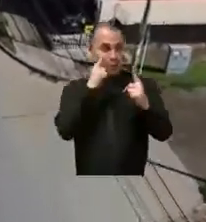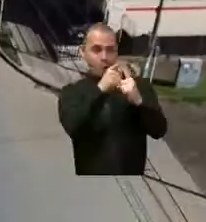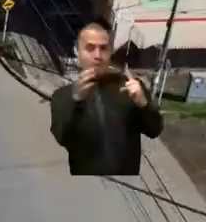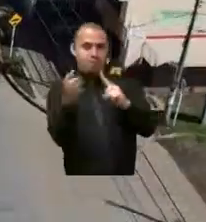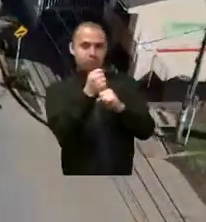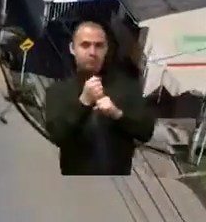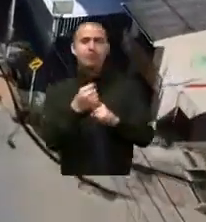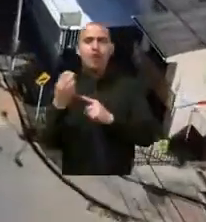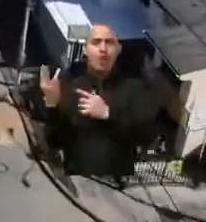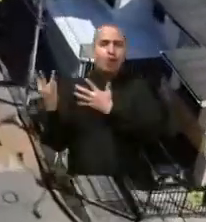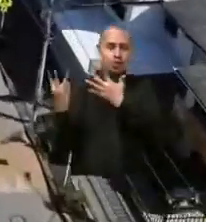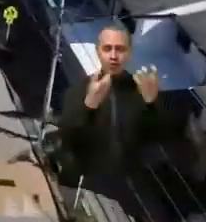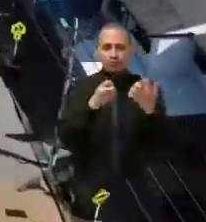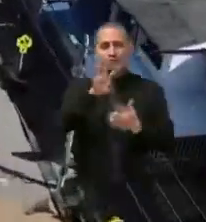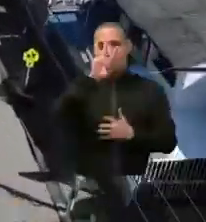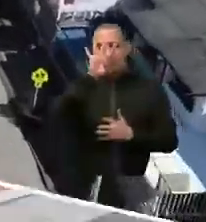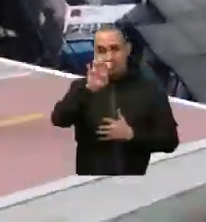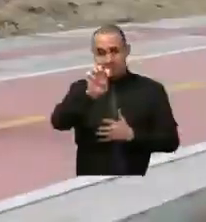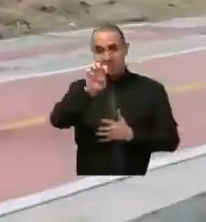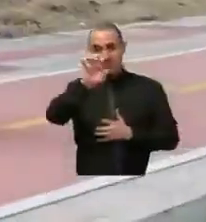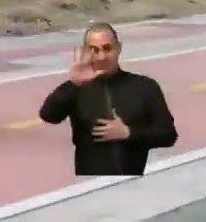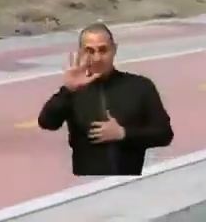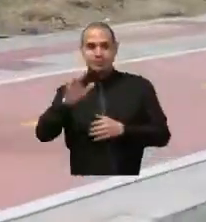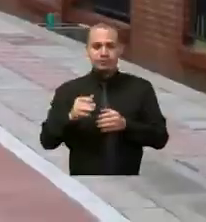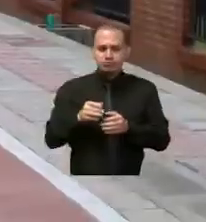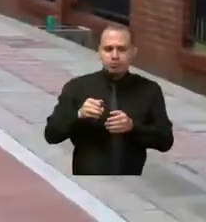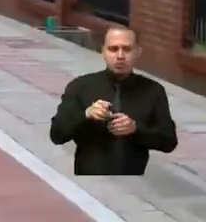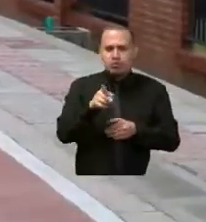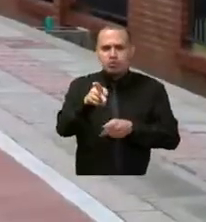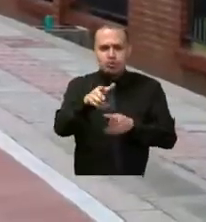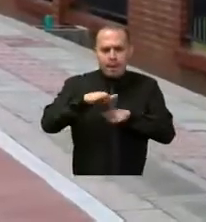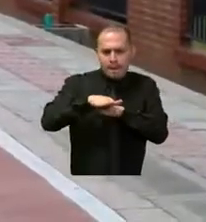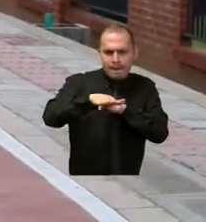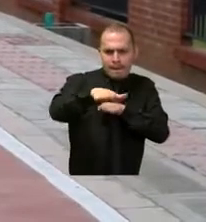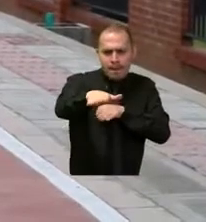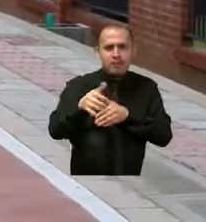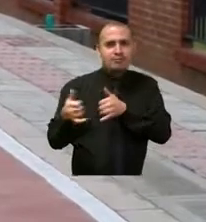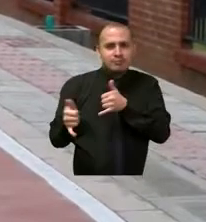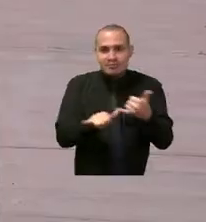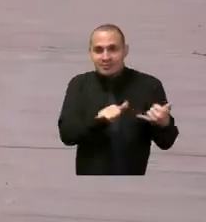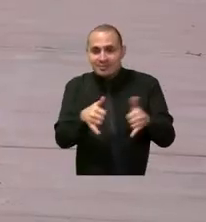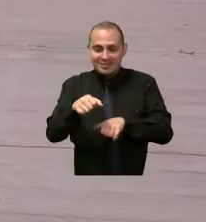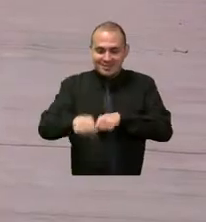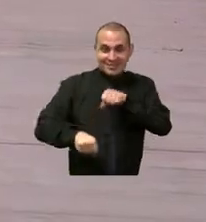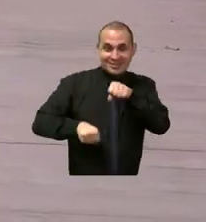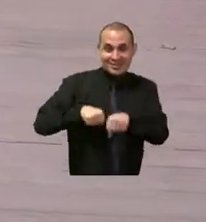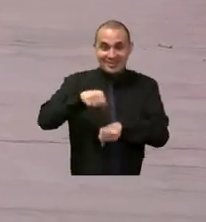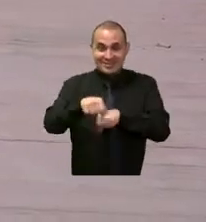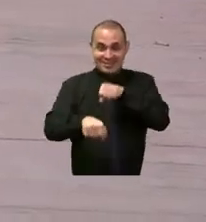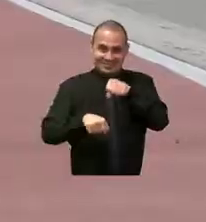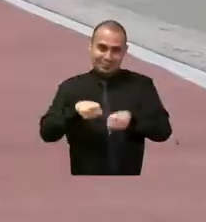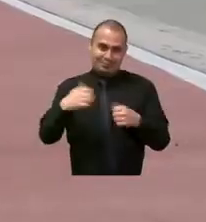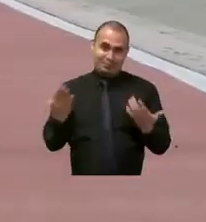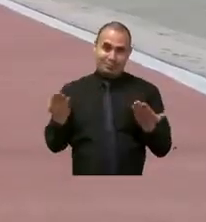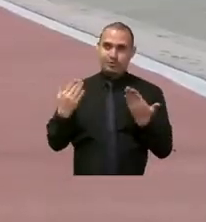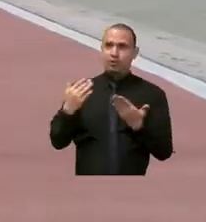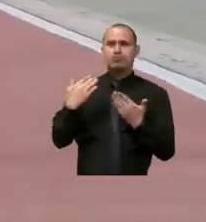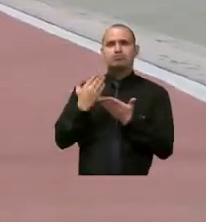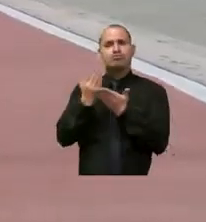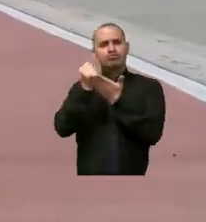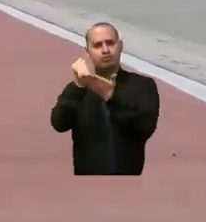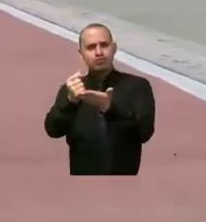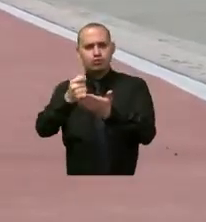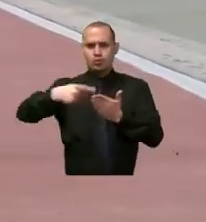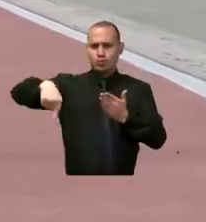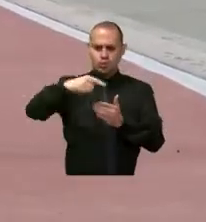Logramos 895 metros lineales de cicloruta para fomentar el uso de medios de transporte no contaminantes